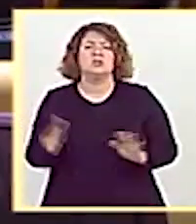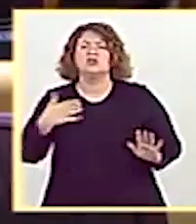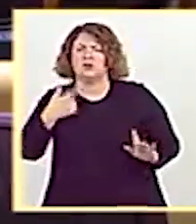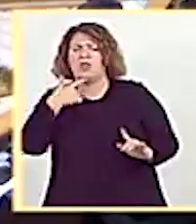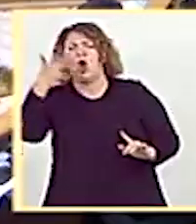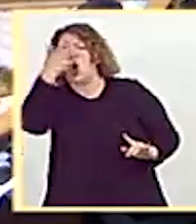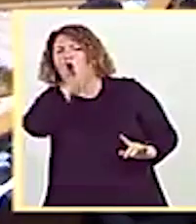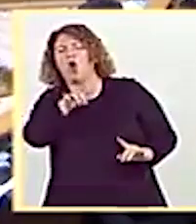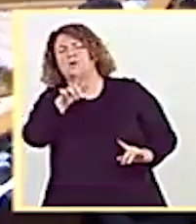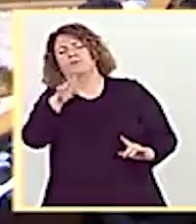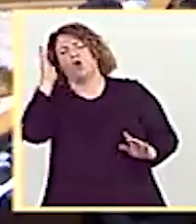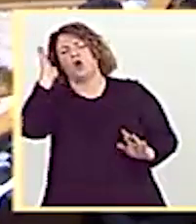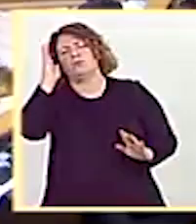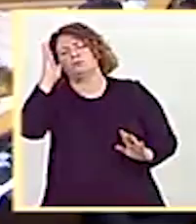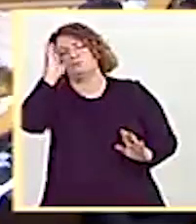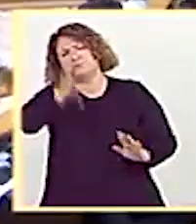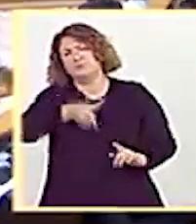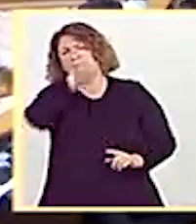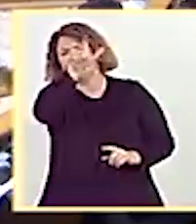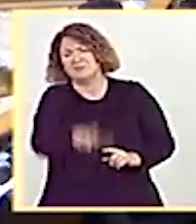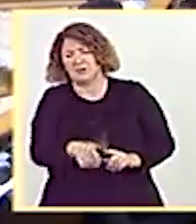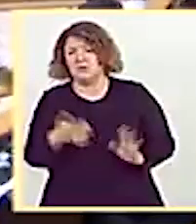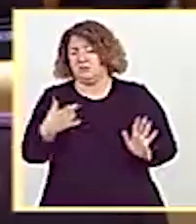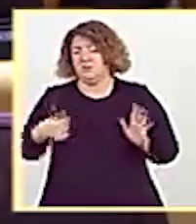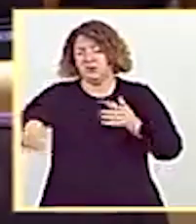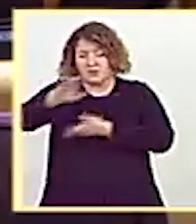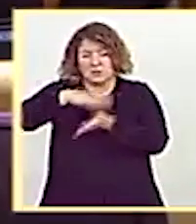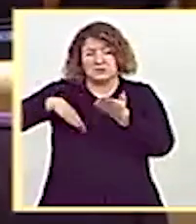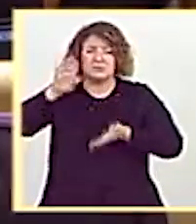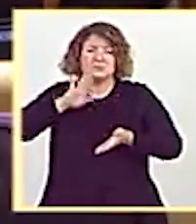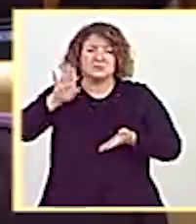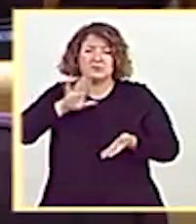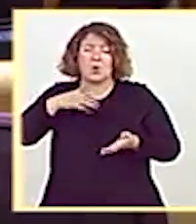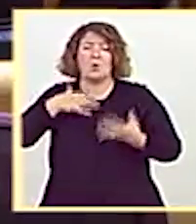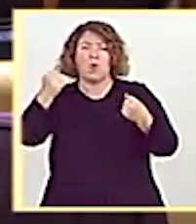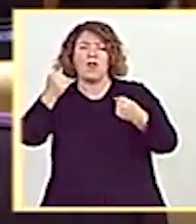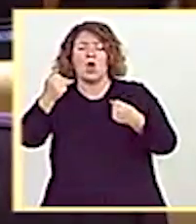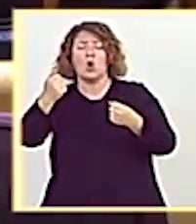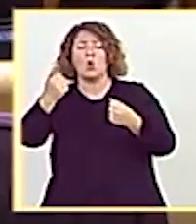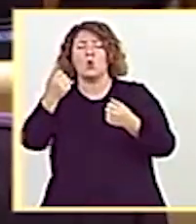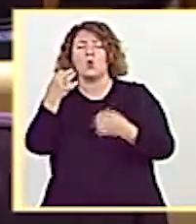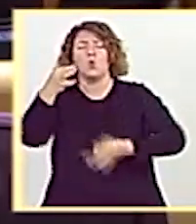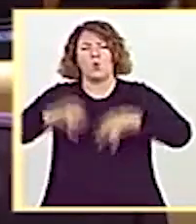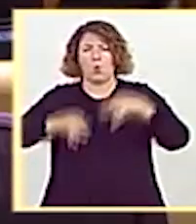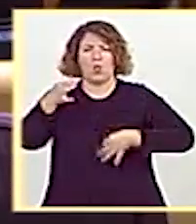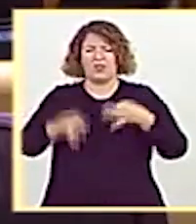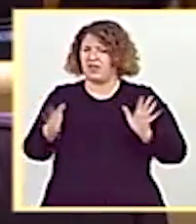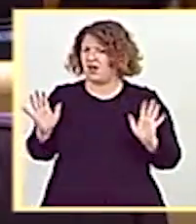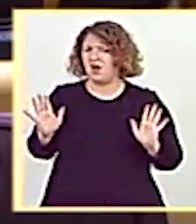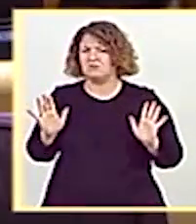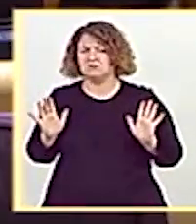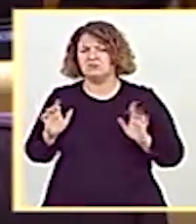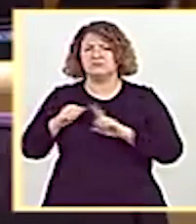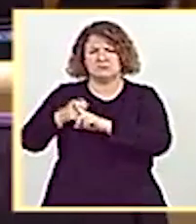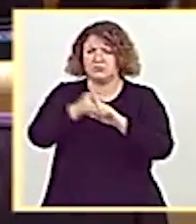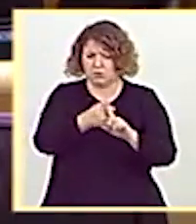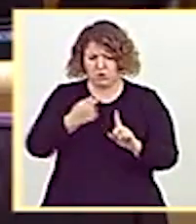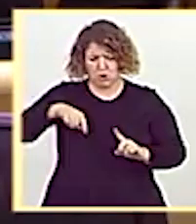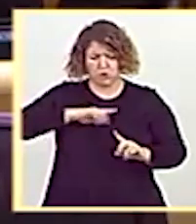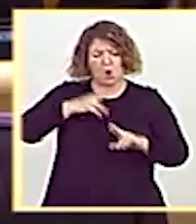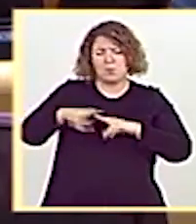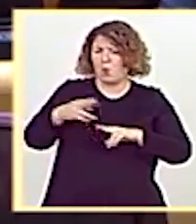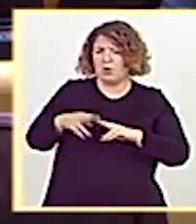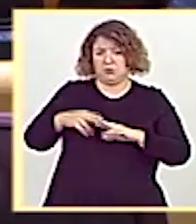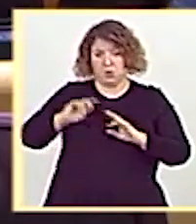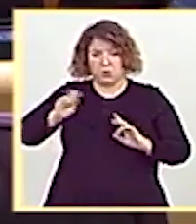señor Iglesias, porque a pesar de ese caciquismo que ustedes tienen con el Poder Judicial, somos políticos, no somos jueces y tampoco se me olvida la